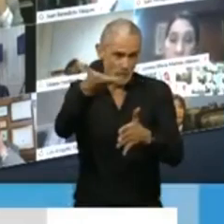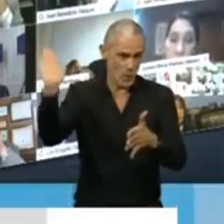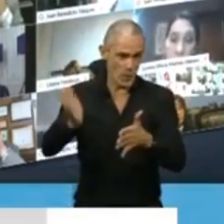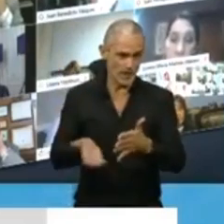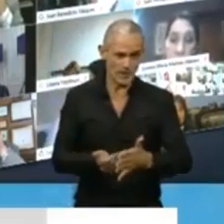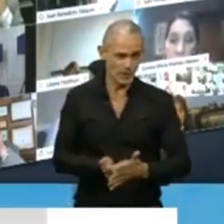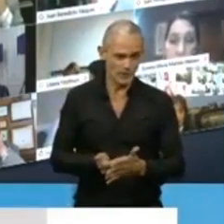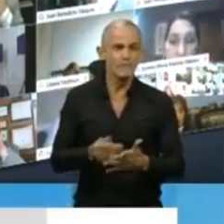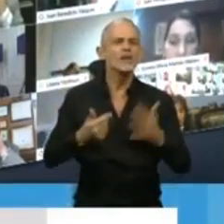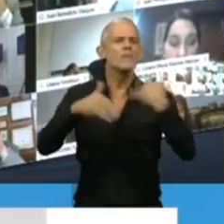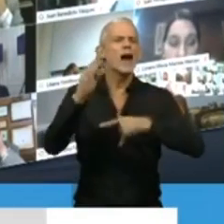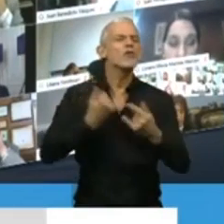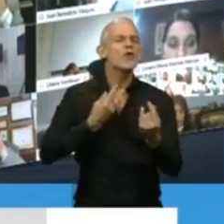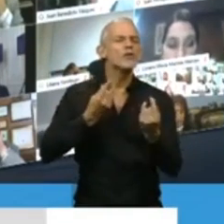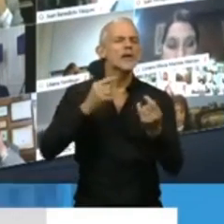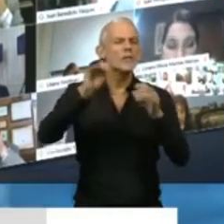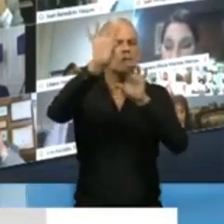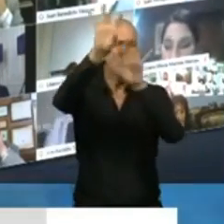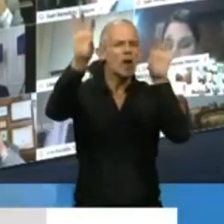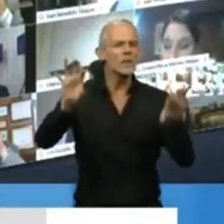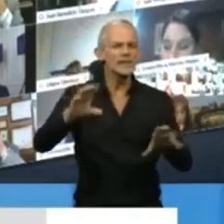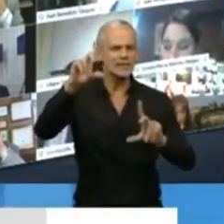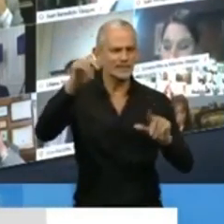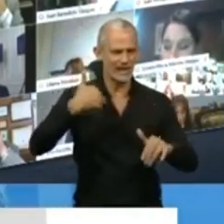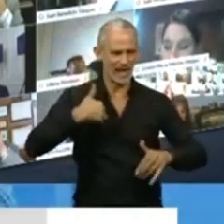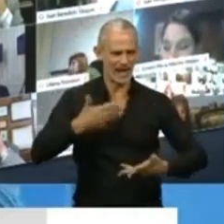Principalmente en las provincias de la República Argentina.